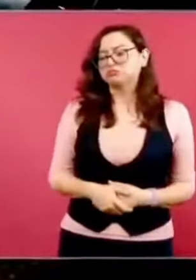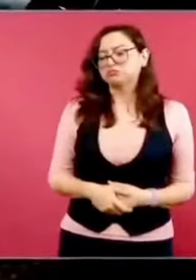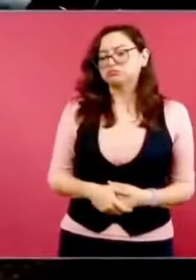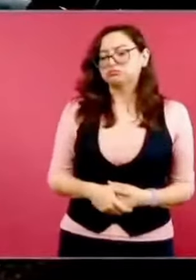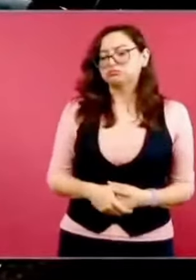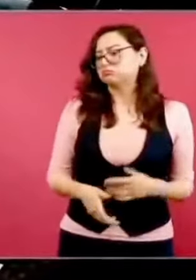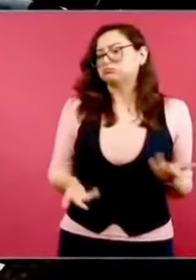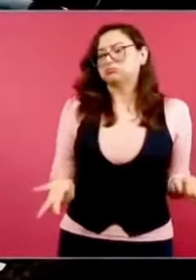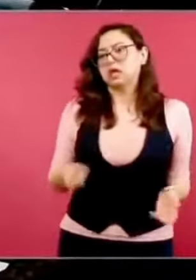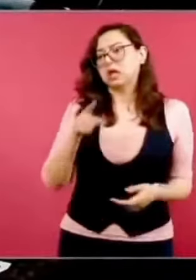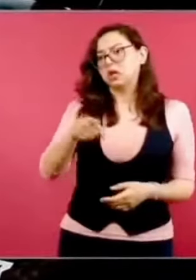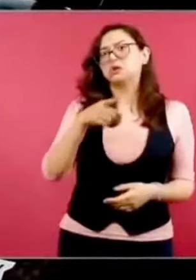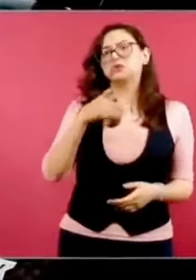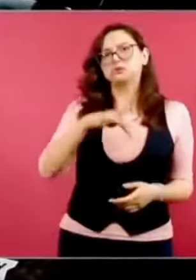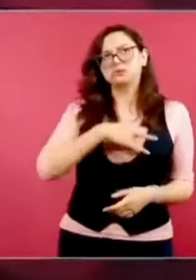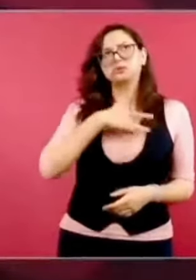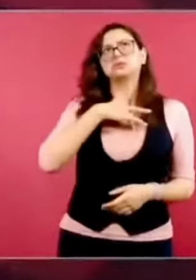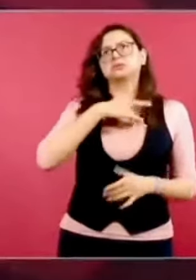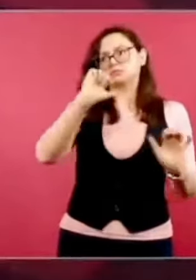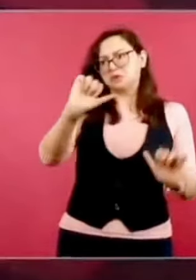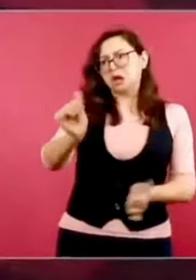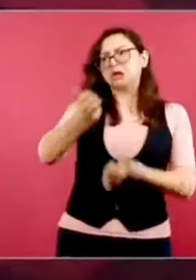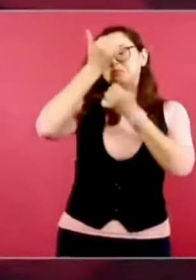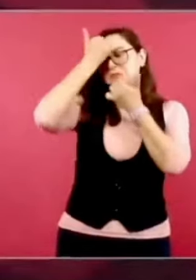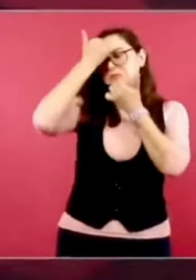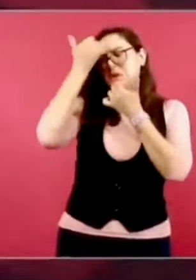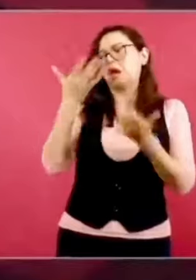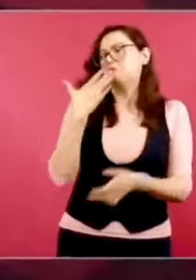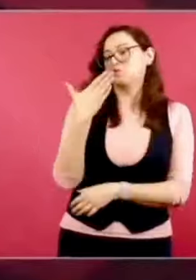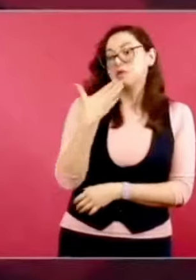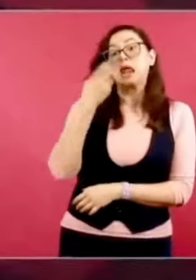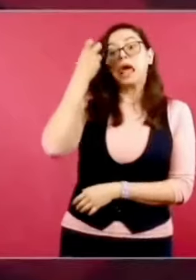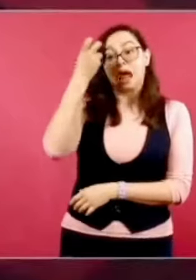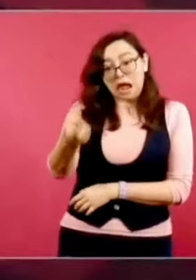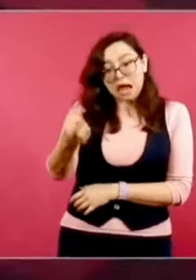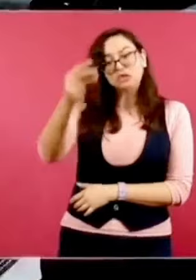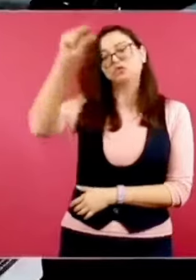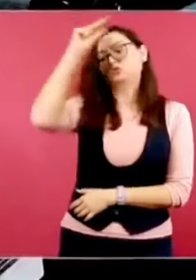de modo de pensar y es de sabios cambiar de opinión.